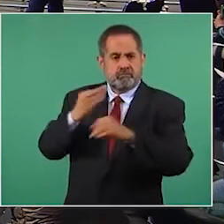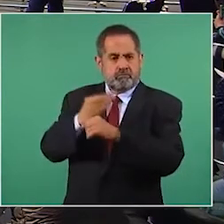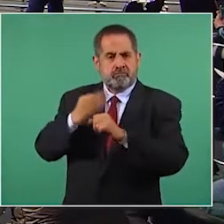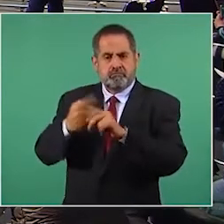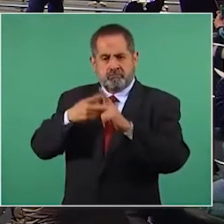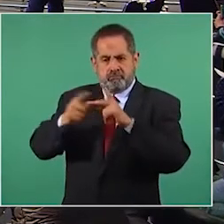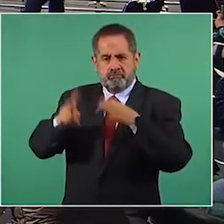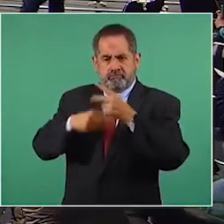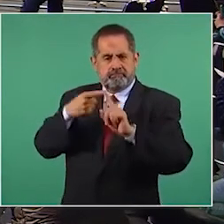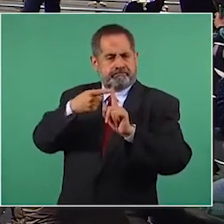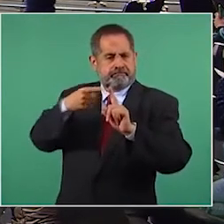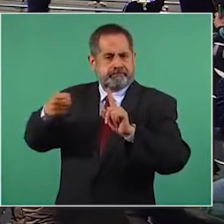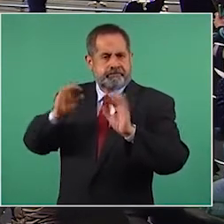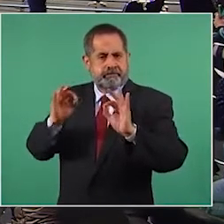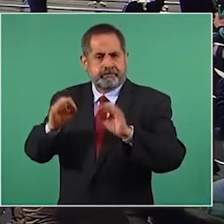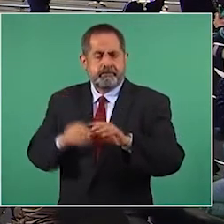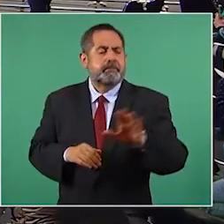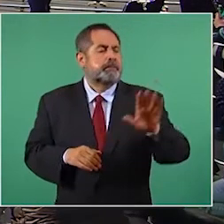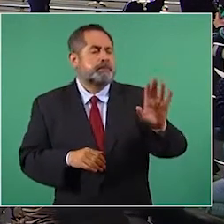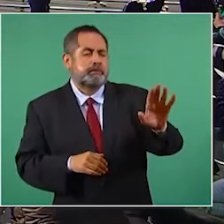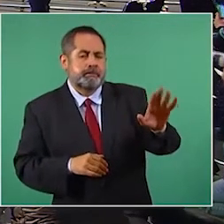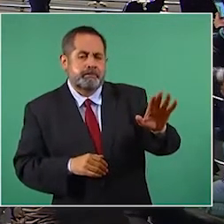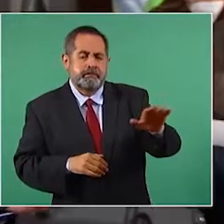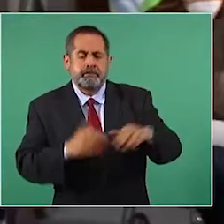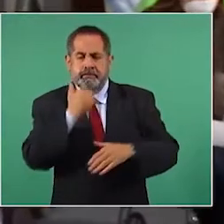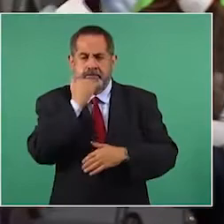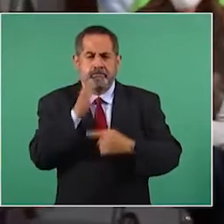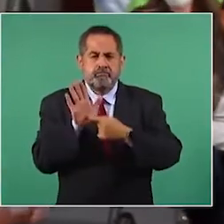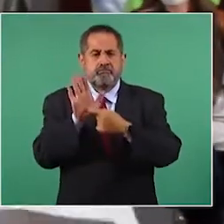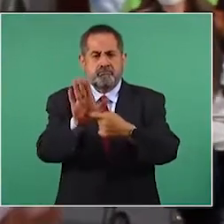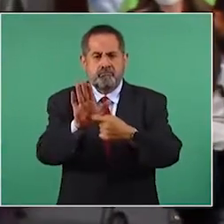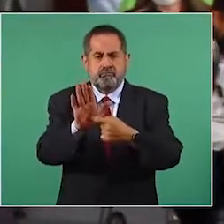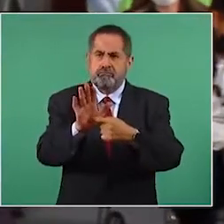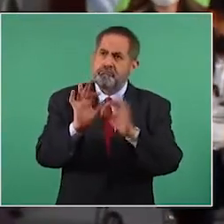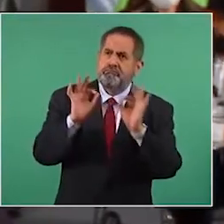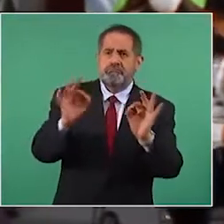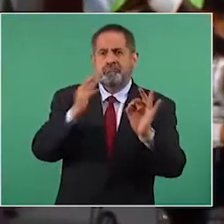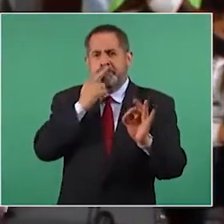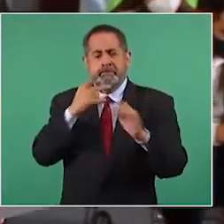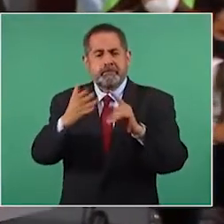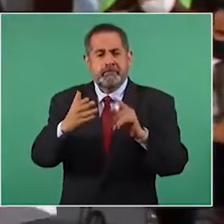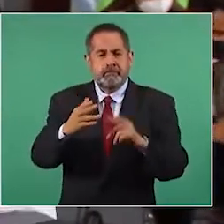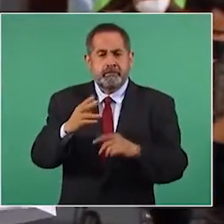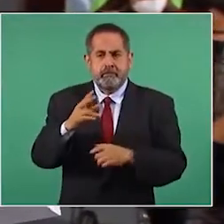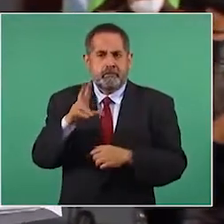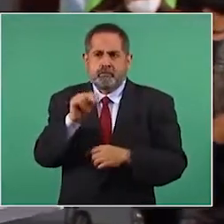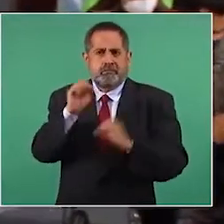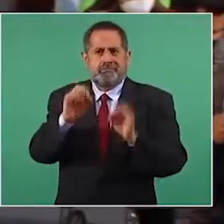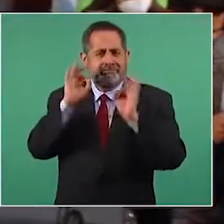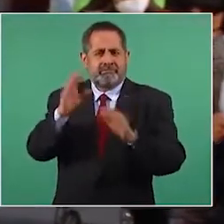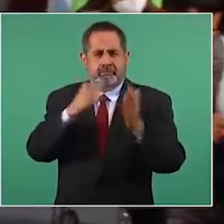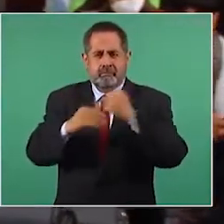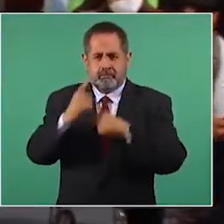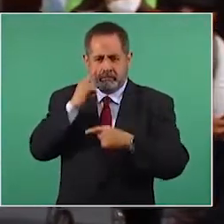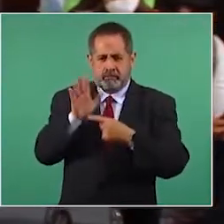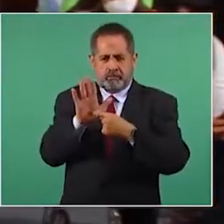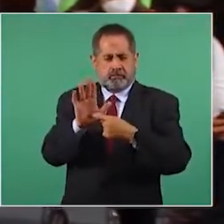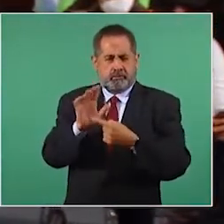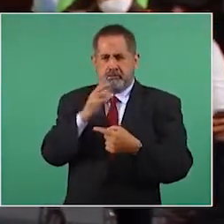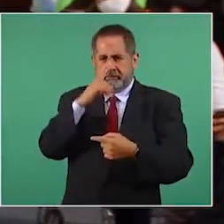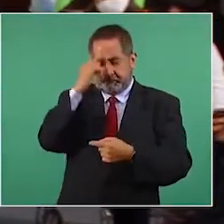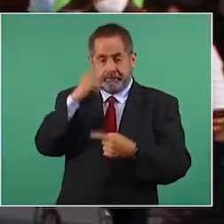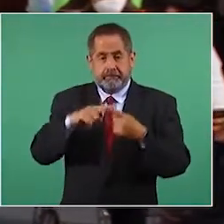logrando. Lo que pasa es que lo que usted presenta como un éxito, como un logro, no lo es. Le doy un dato más fácil.